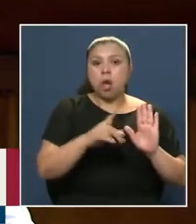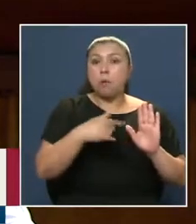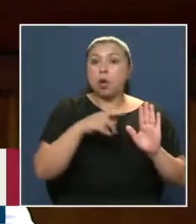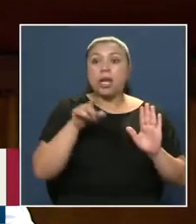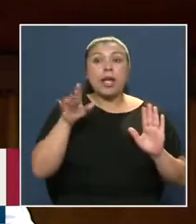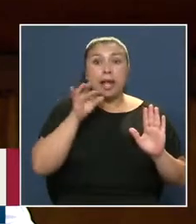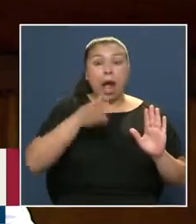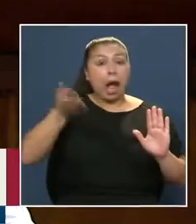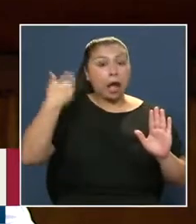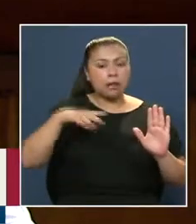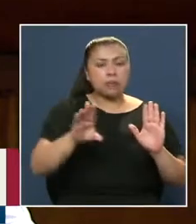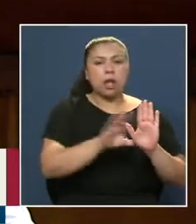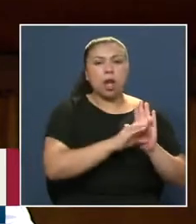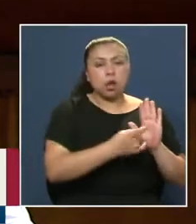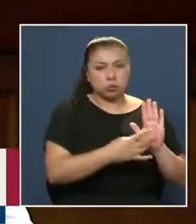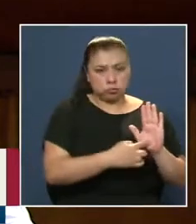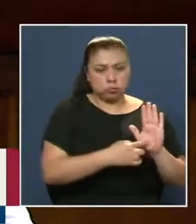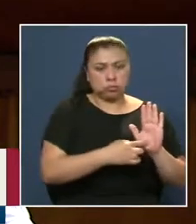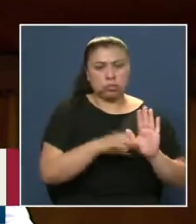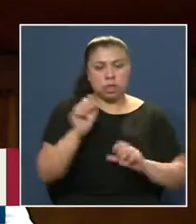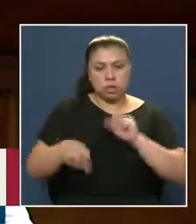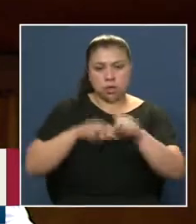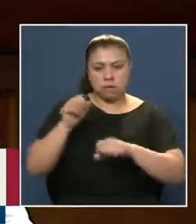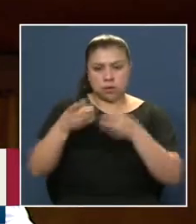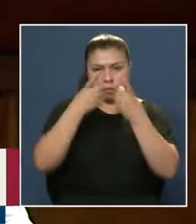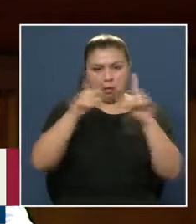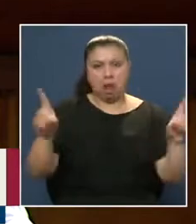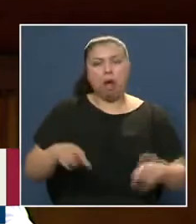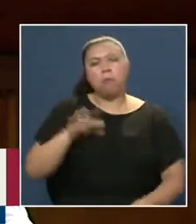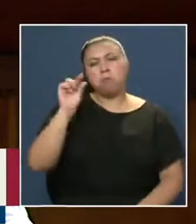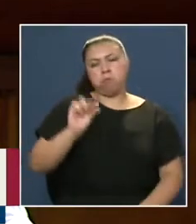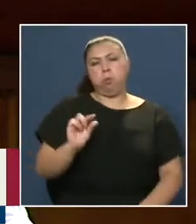Y que De defensa De la democracia Tenía poco